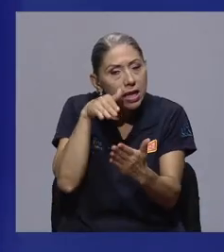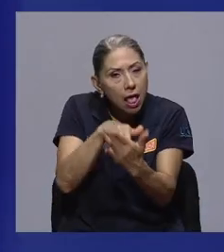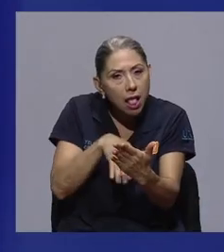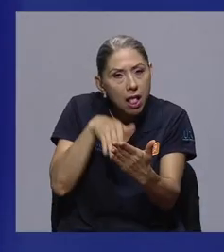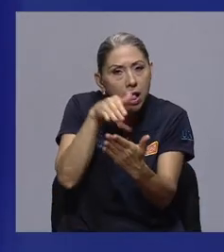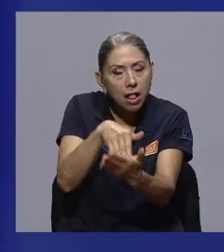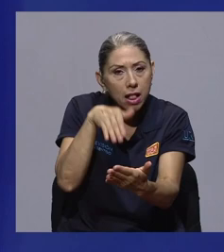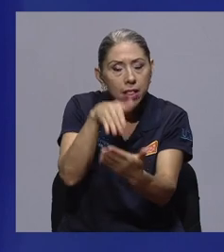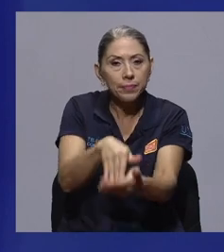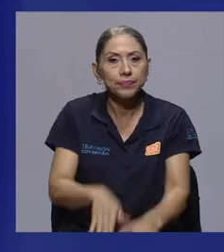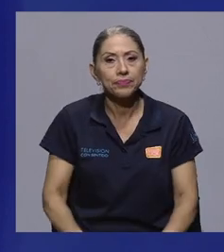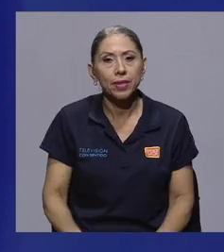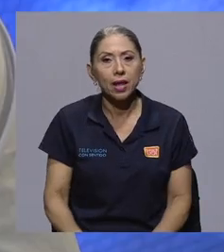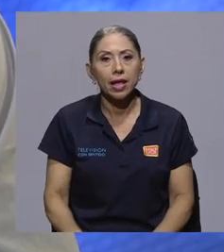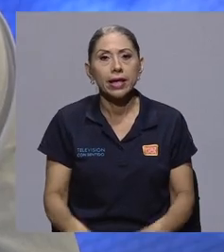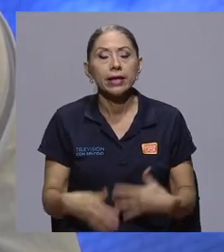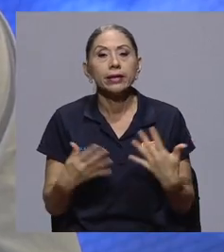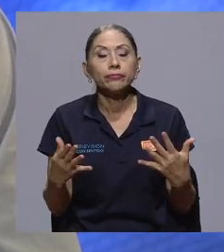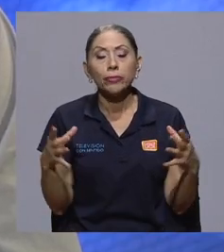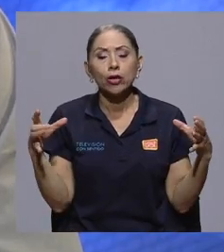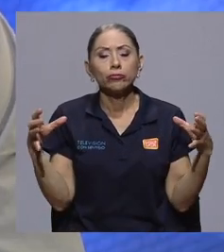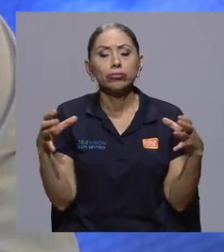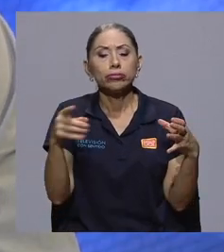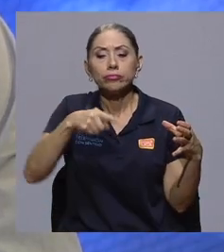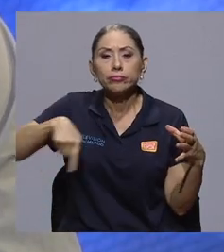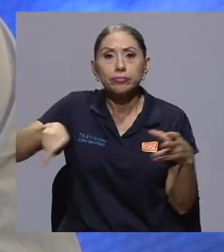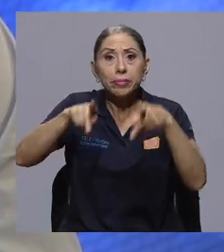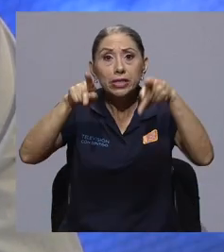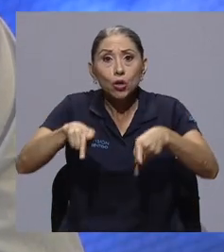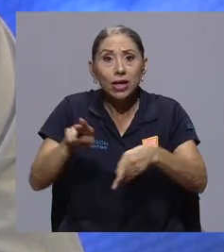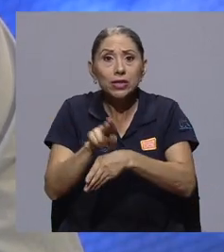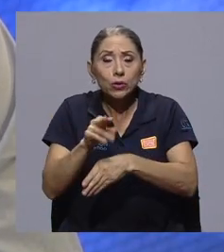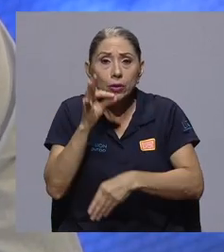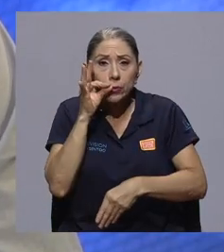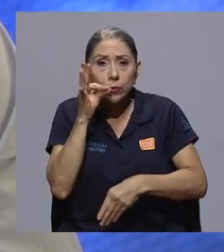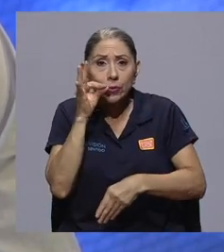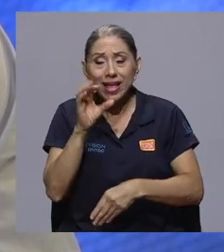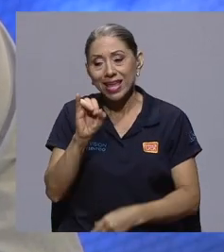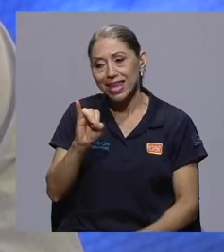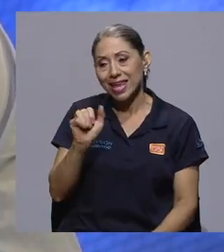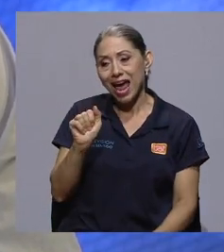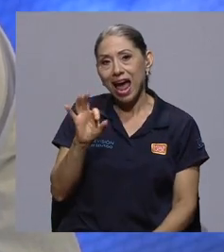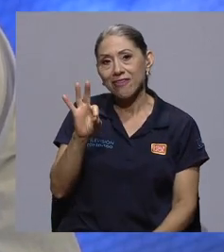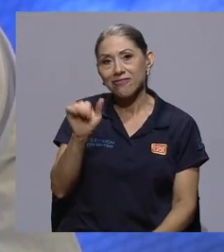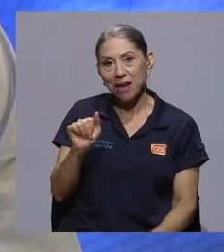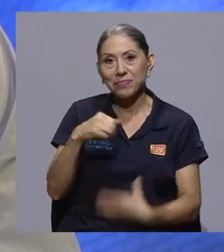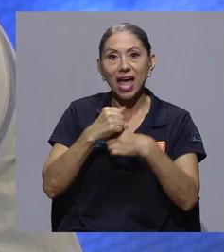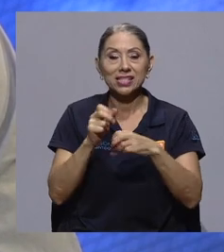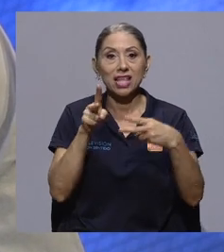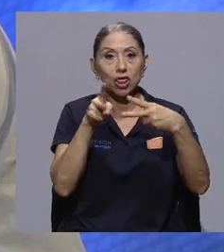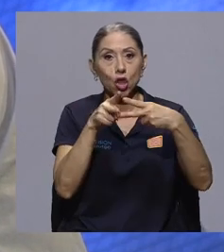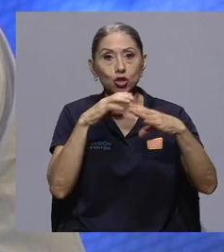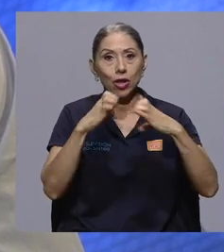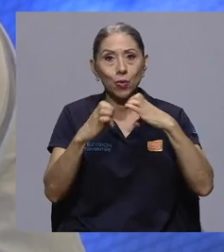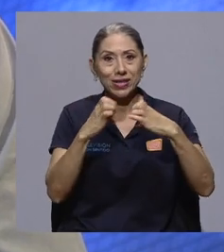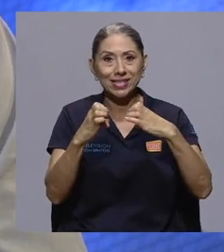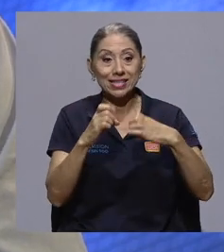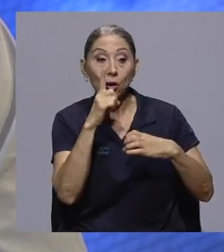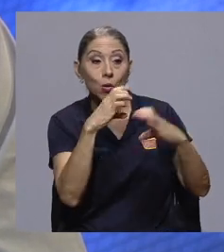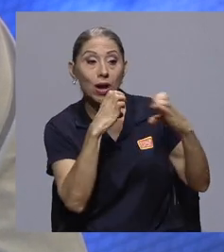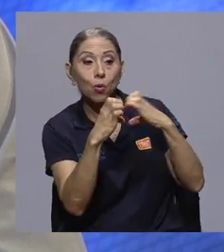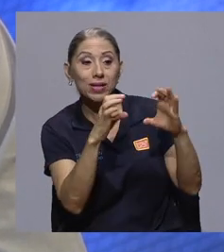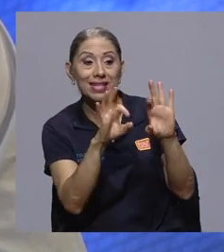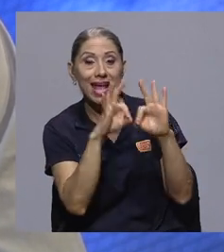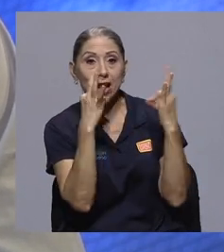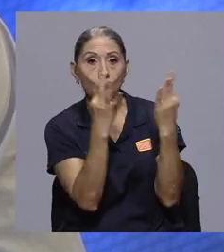siguen criminalizando. La cantidad de personas que consumen son datos que vienen del IAFA. El IAFA hace dos encuestas. Hace una